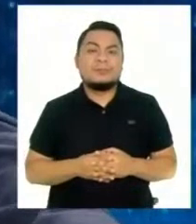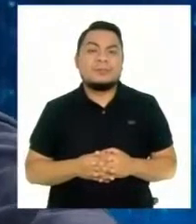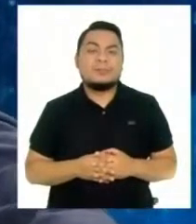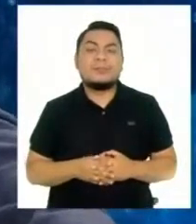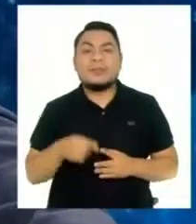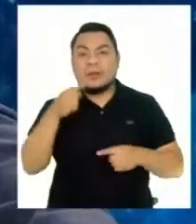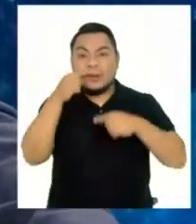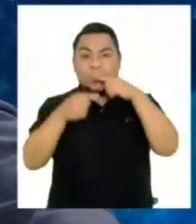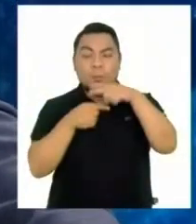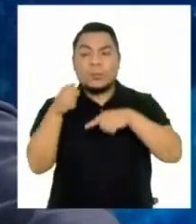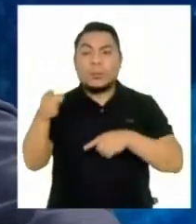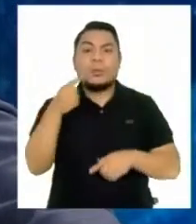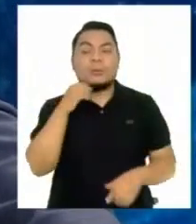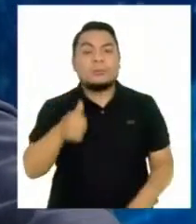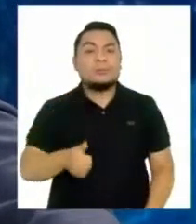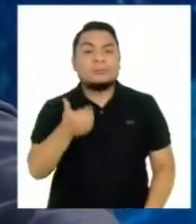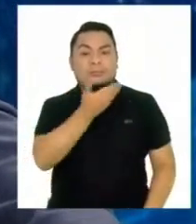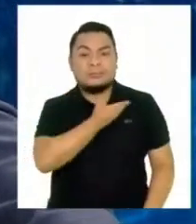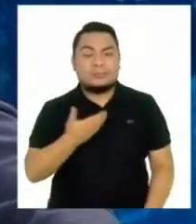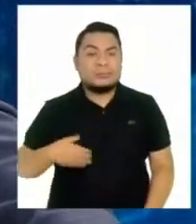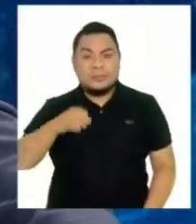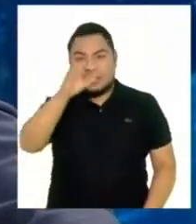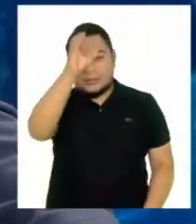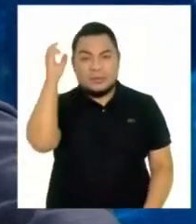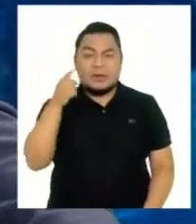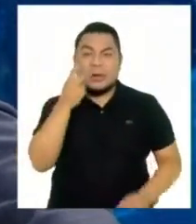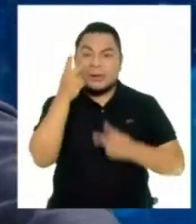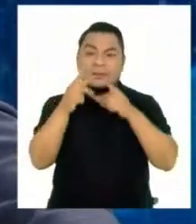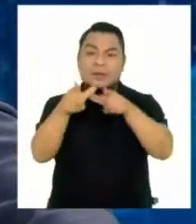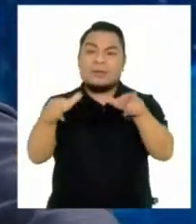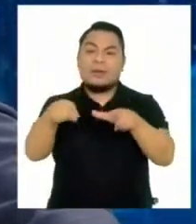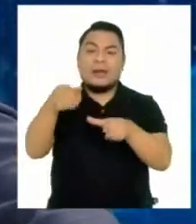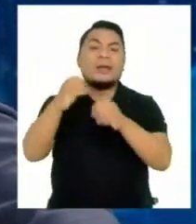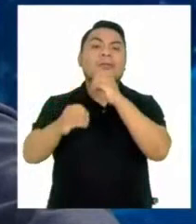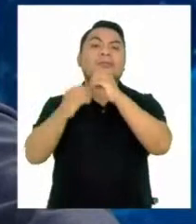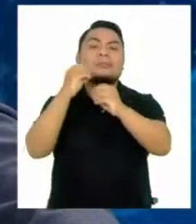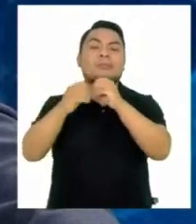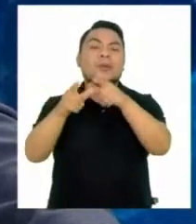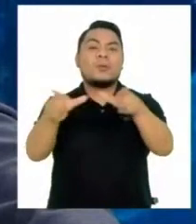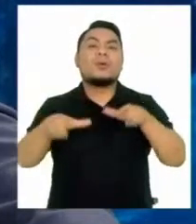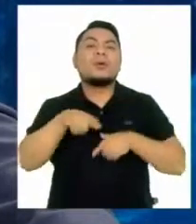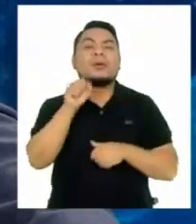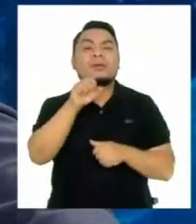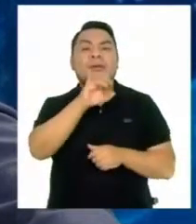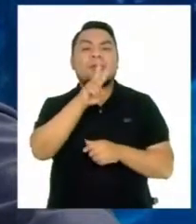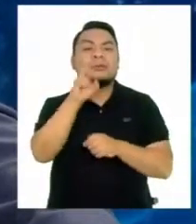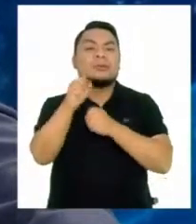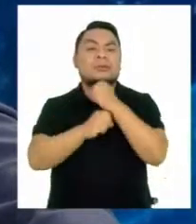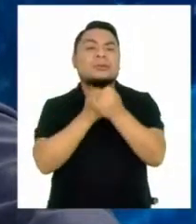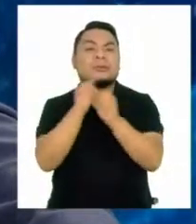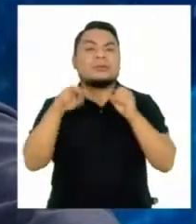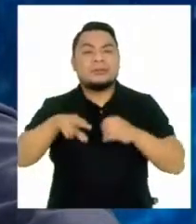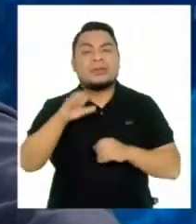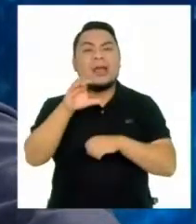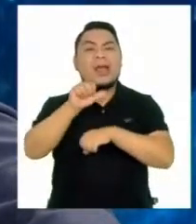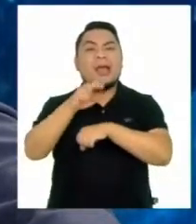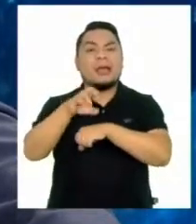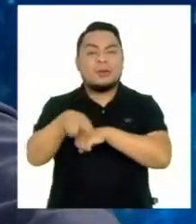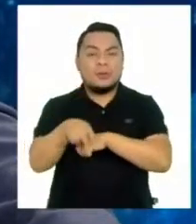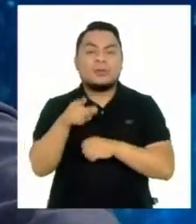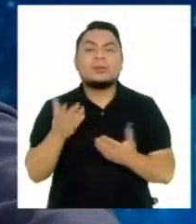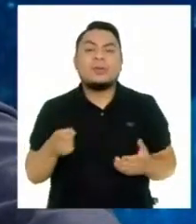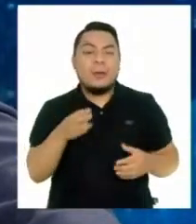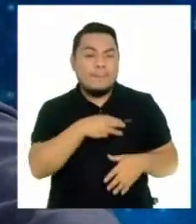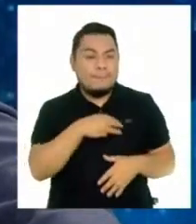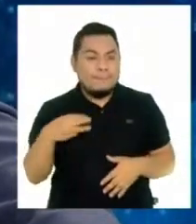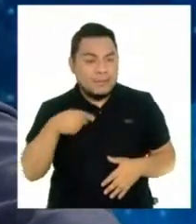Y les contamos ahora que el presidente de la República, Pedro Castillo, visitó la zona donde se construirá la ciudad bicentenario en Ancón. El jefe de Estado destacó el compromiso de